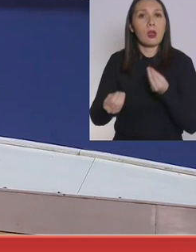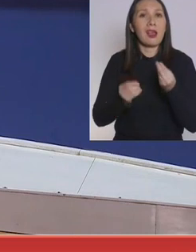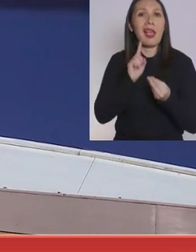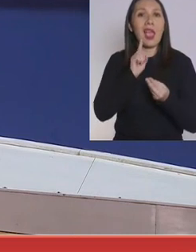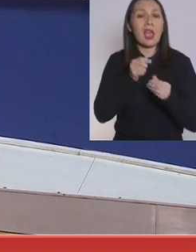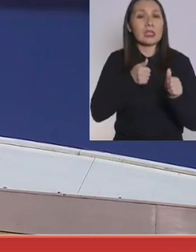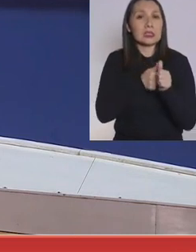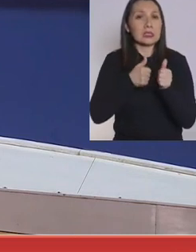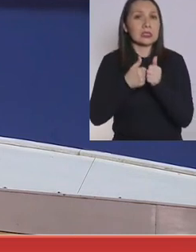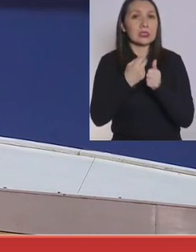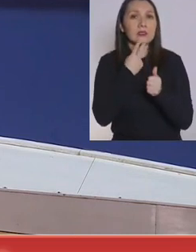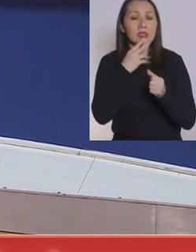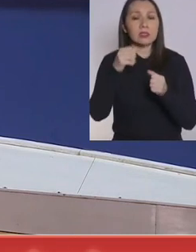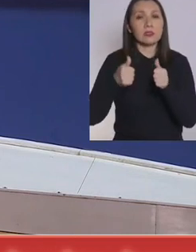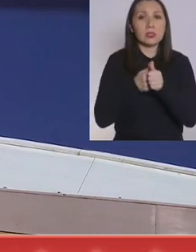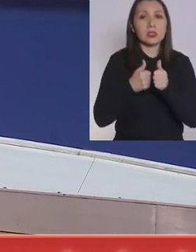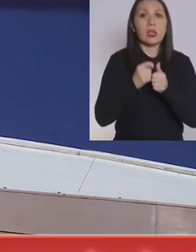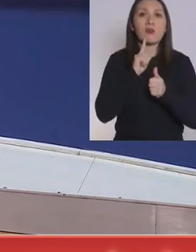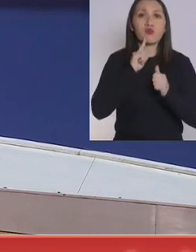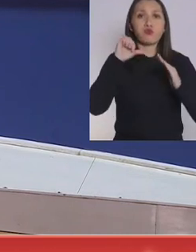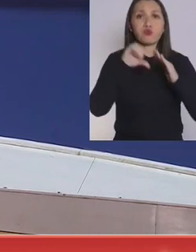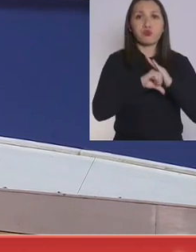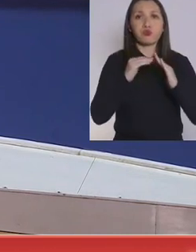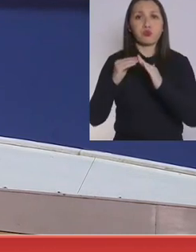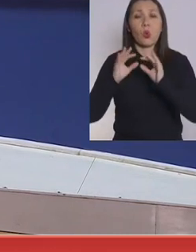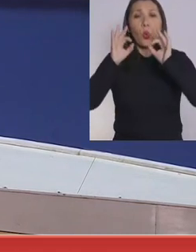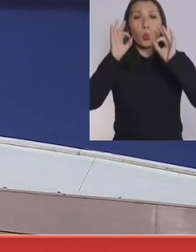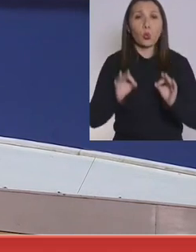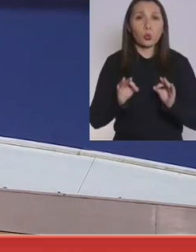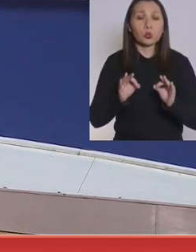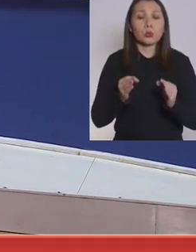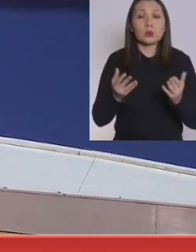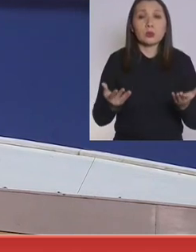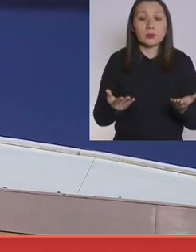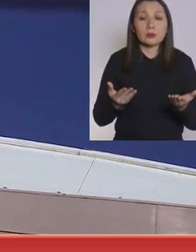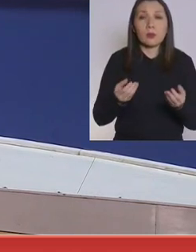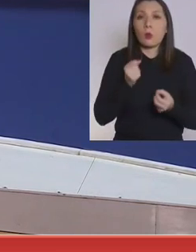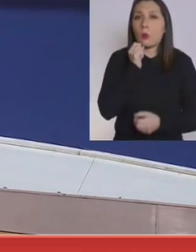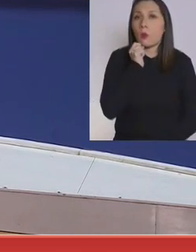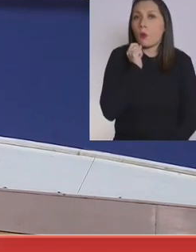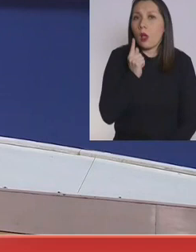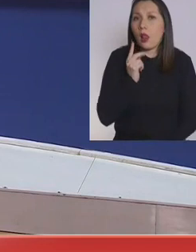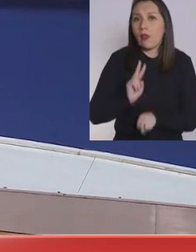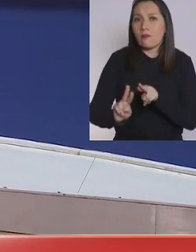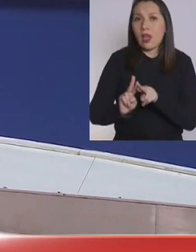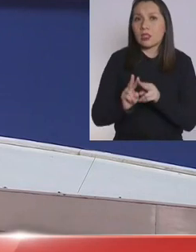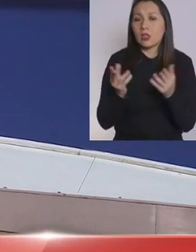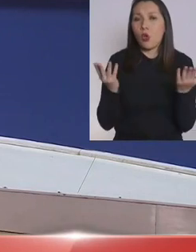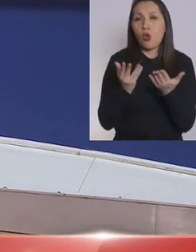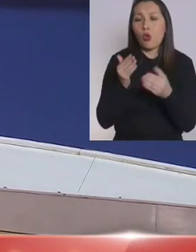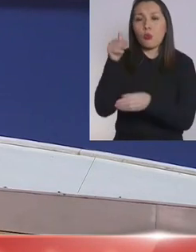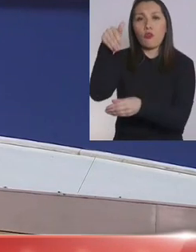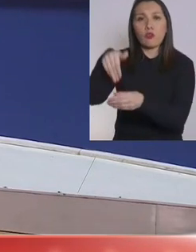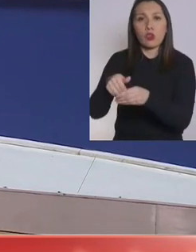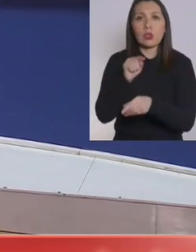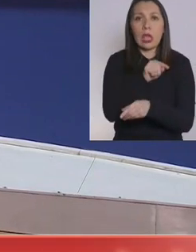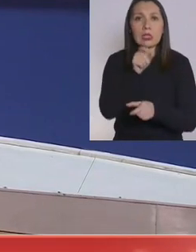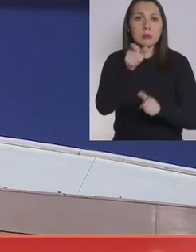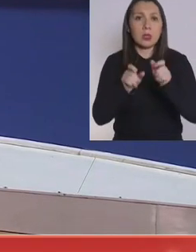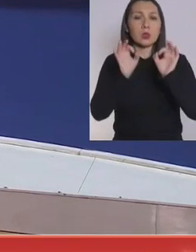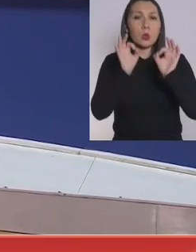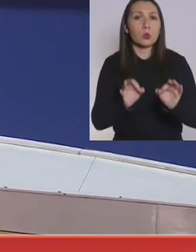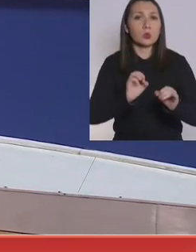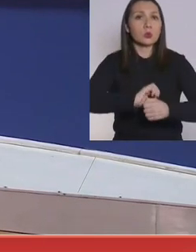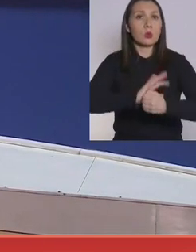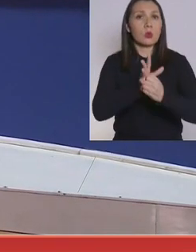contactos estrechos que van a estar en cuarentena en esos momentos. Finalmente, ¿cuál va a ser el mecanismo de votación para poder